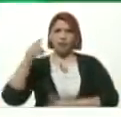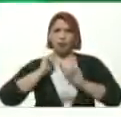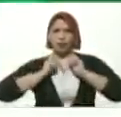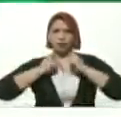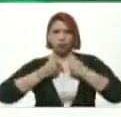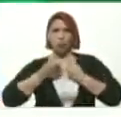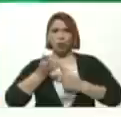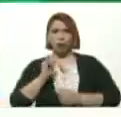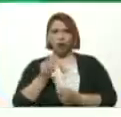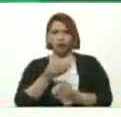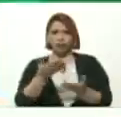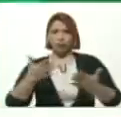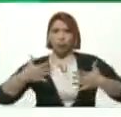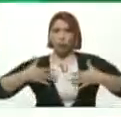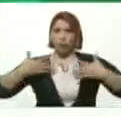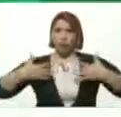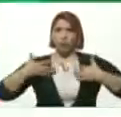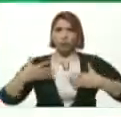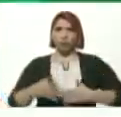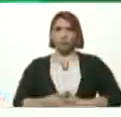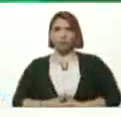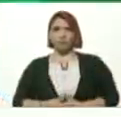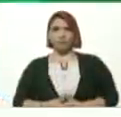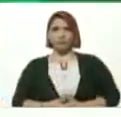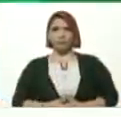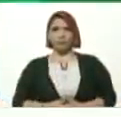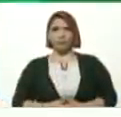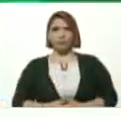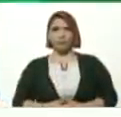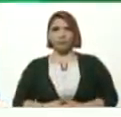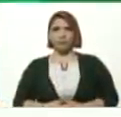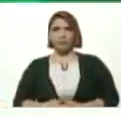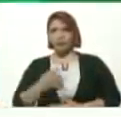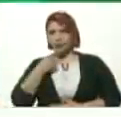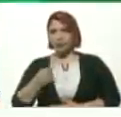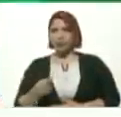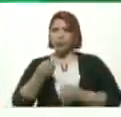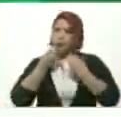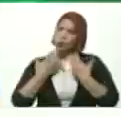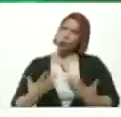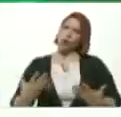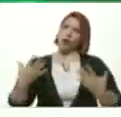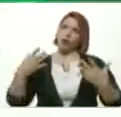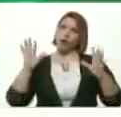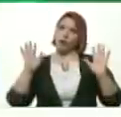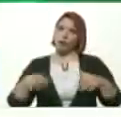Está contento Está diciendo Bien bueno Chico